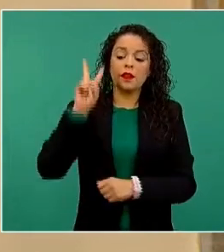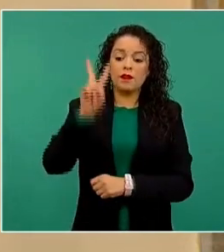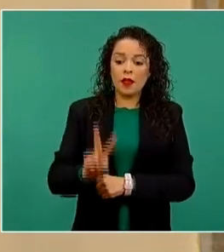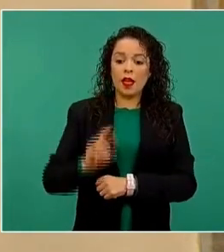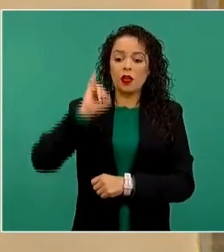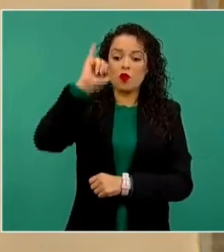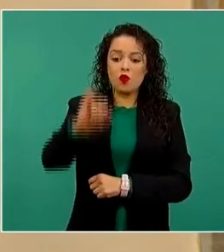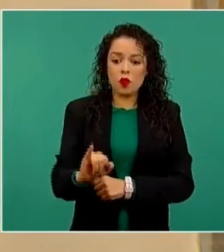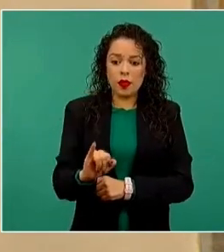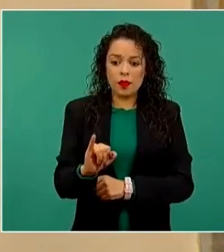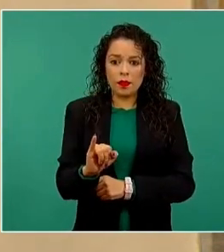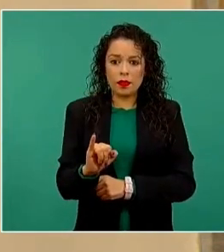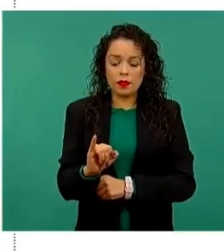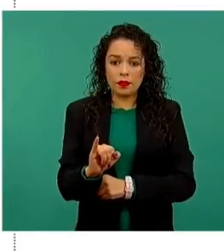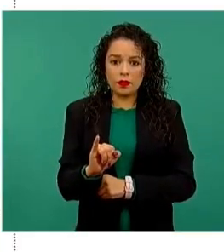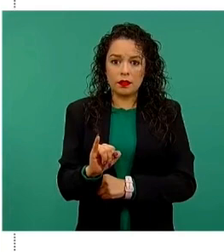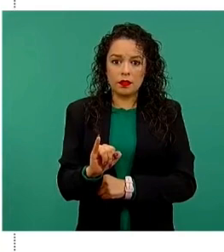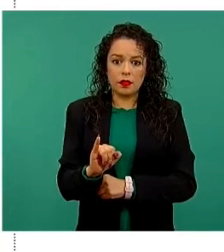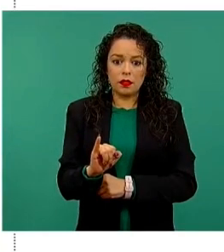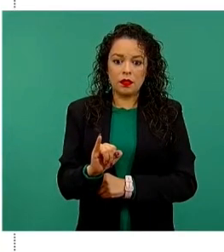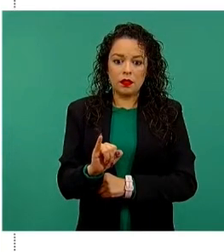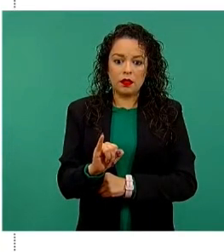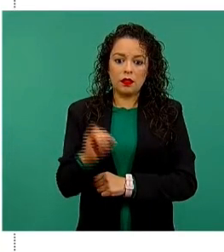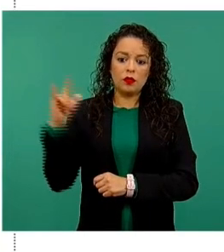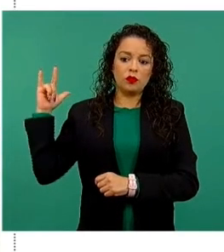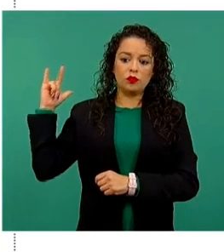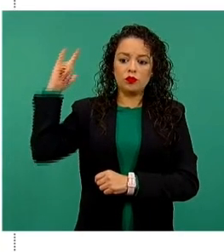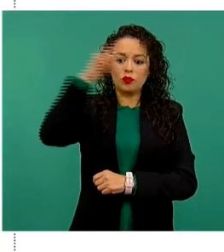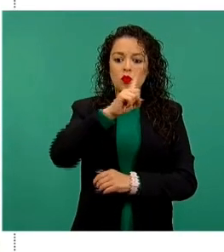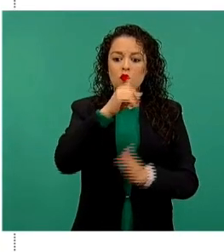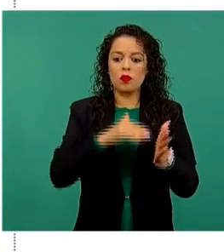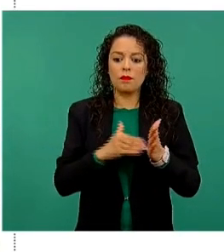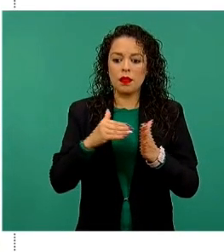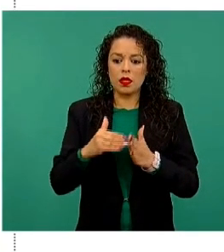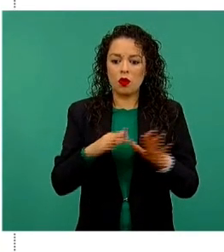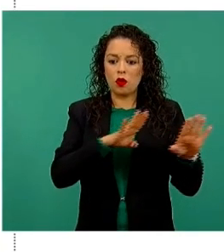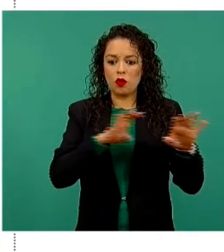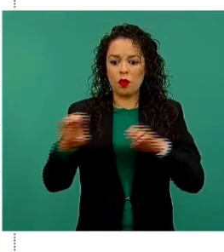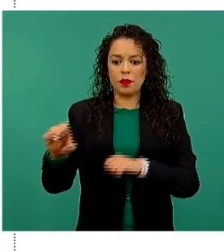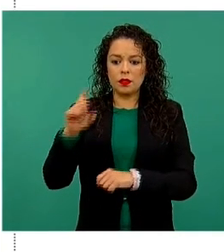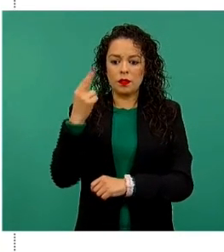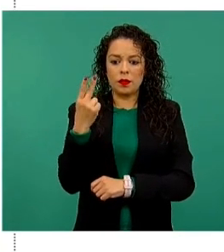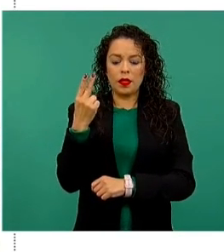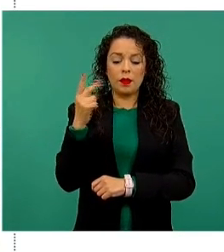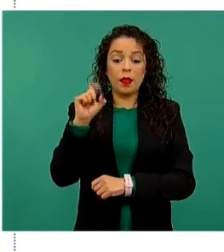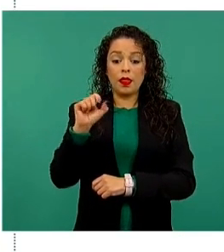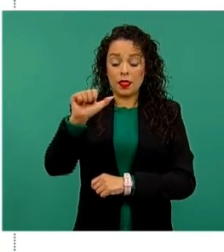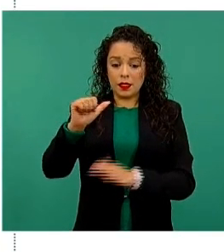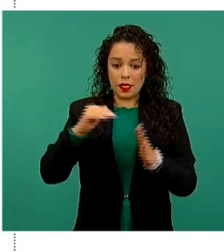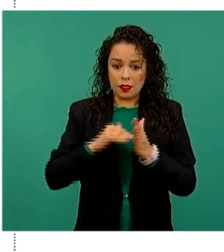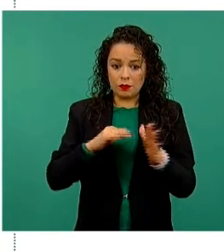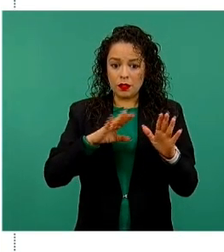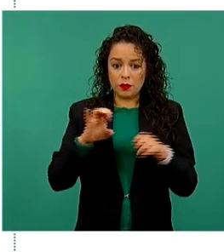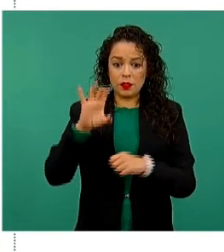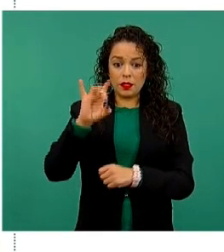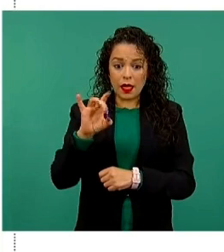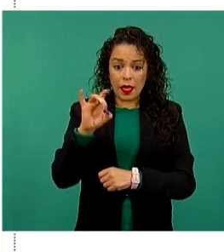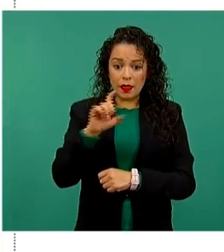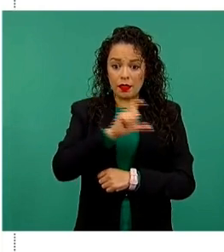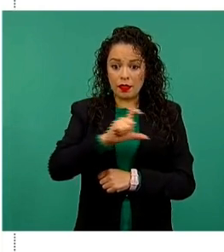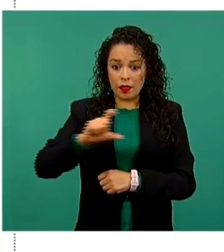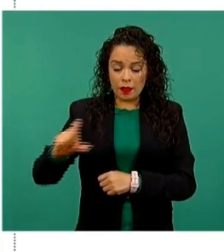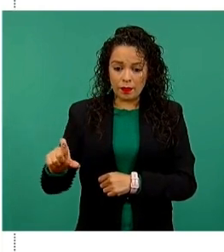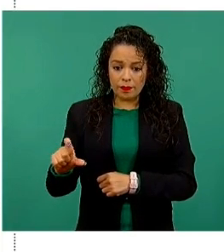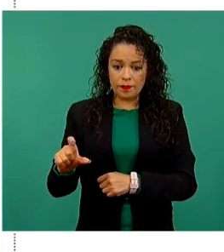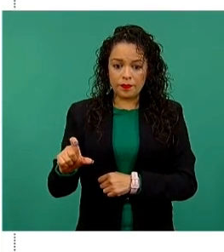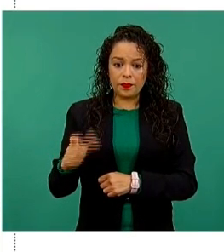se realizaron el transporte vía aérea de un millón 926 mil 330 dosis por vía